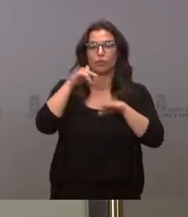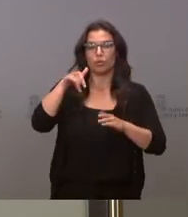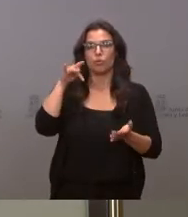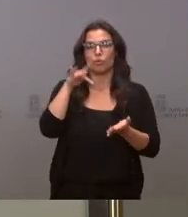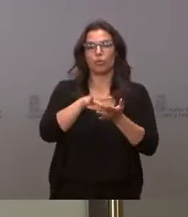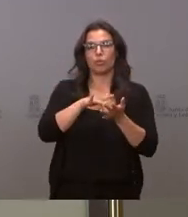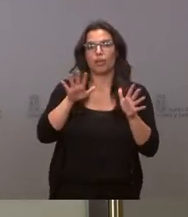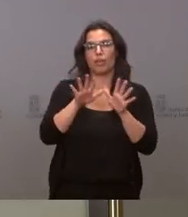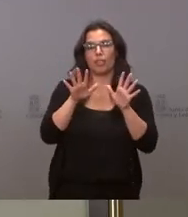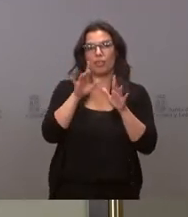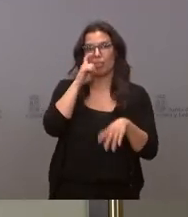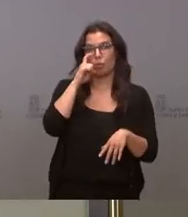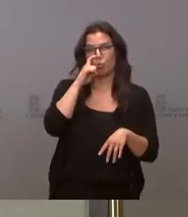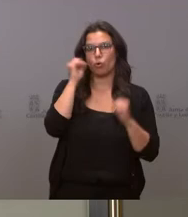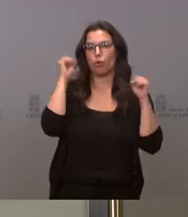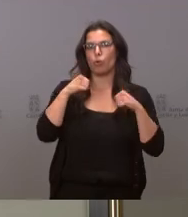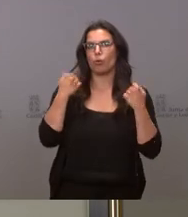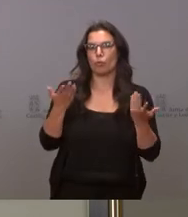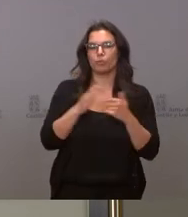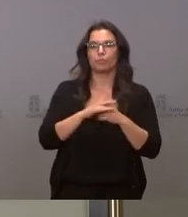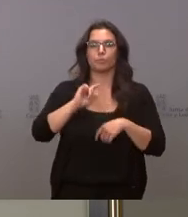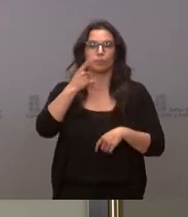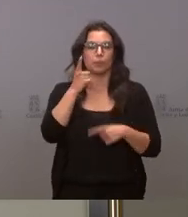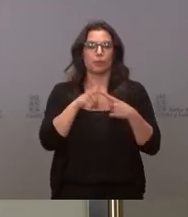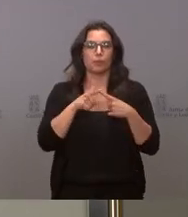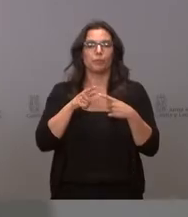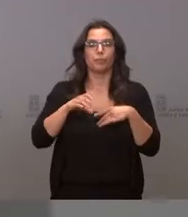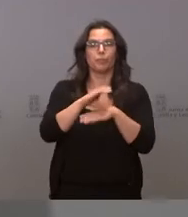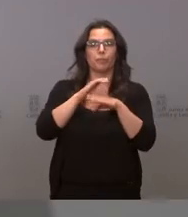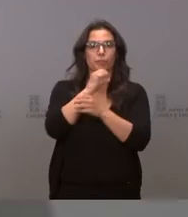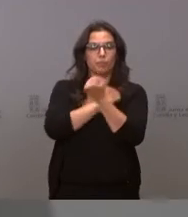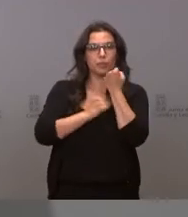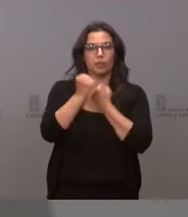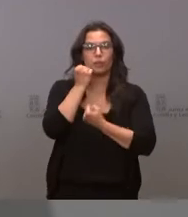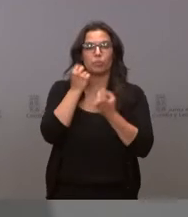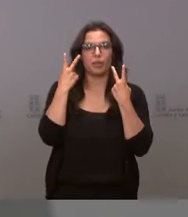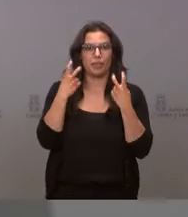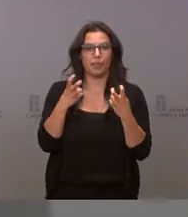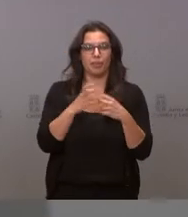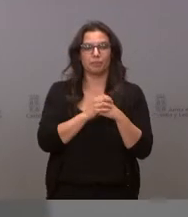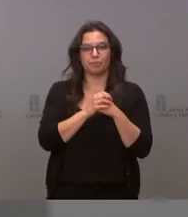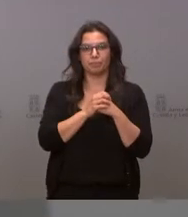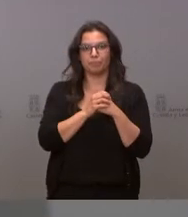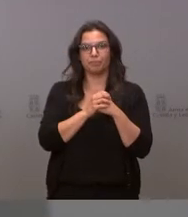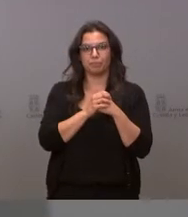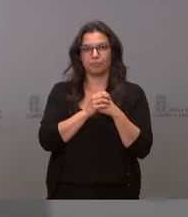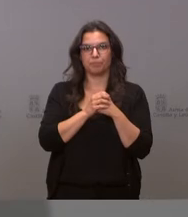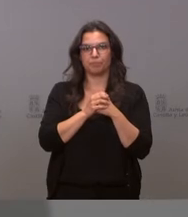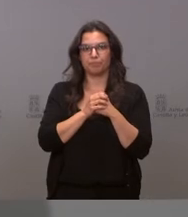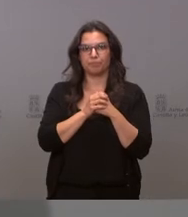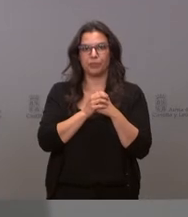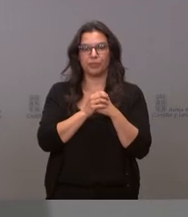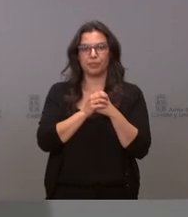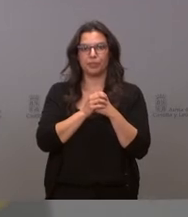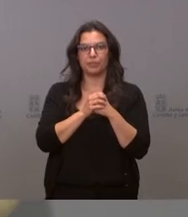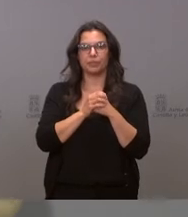10 de junio. Empezando por la Consejería de Economía y Hacienda, la Junta aprueba